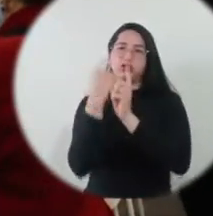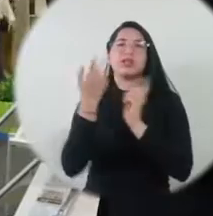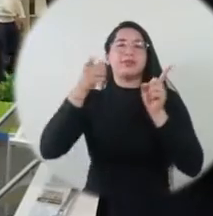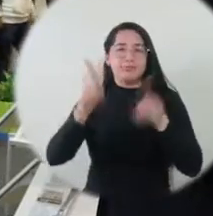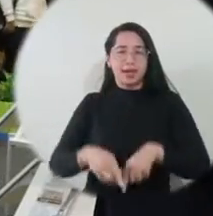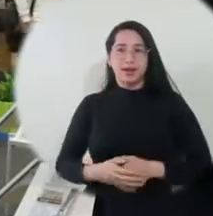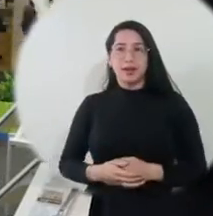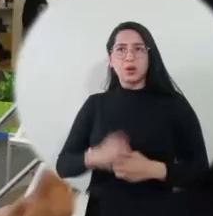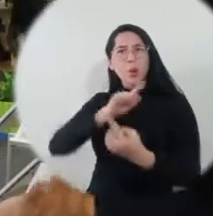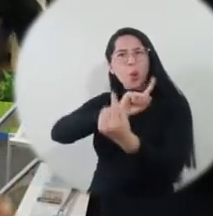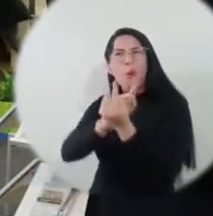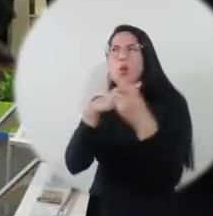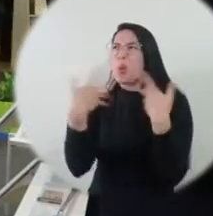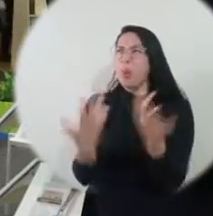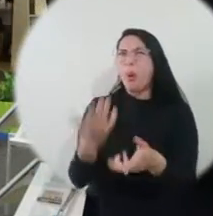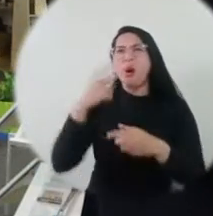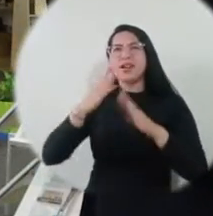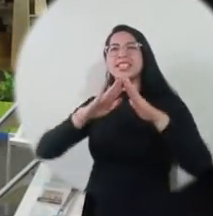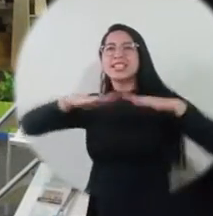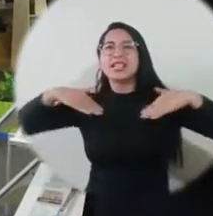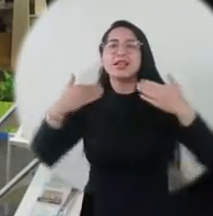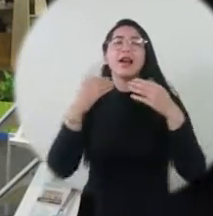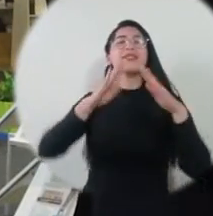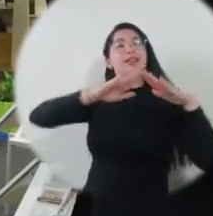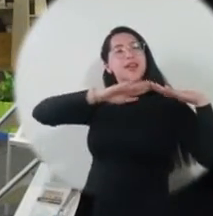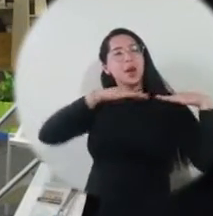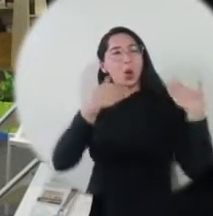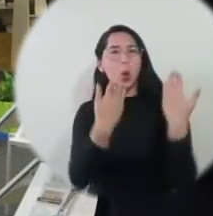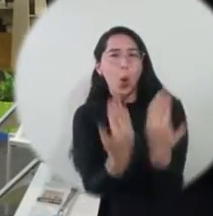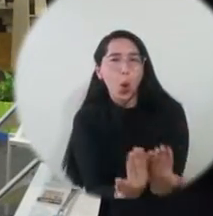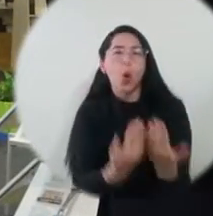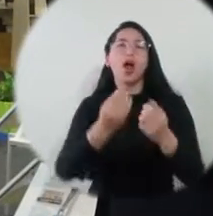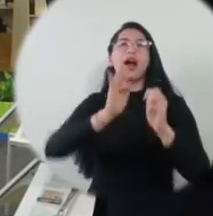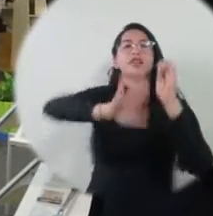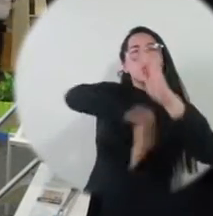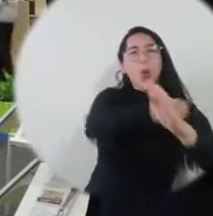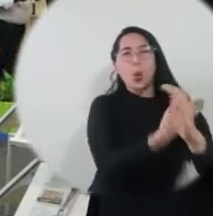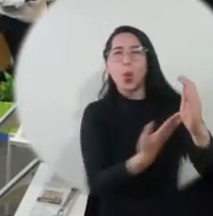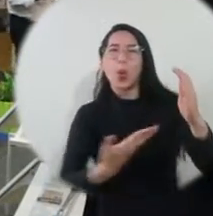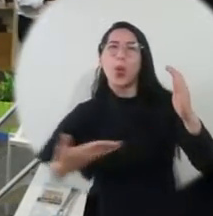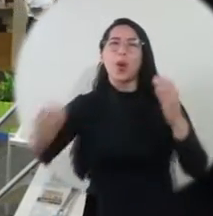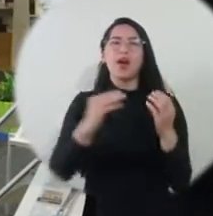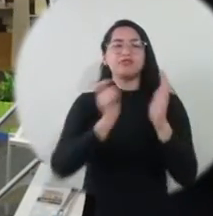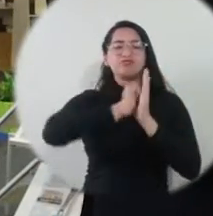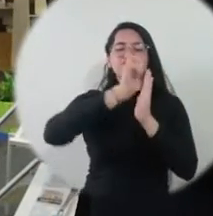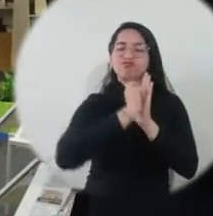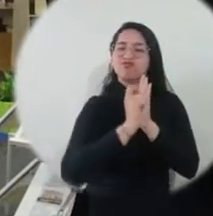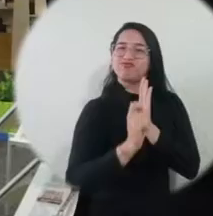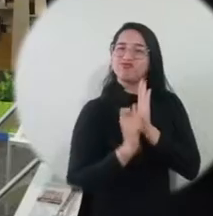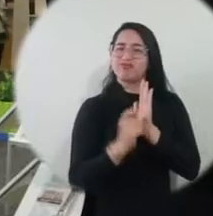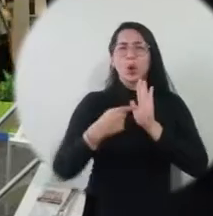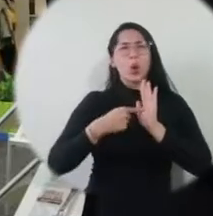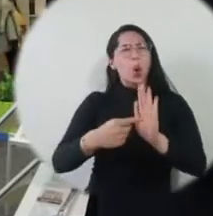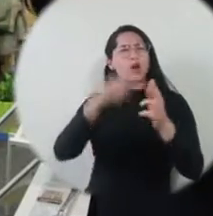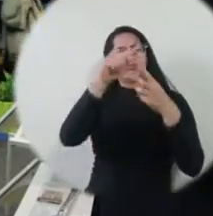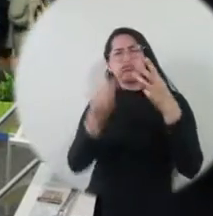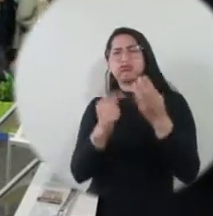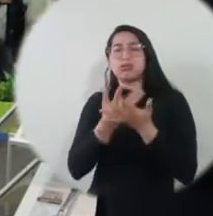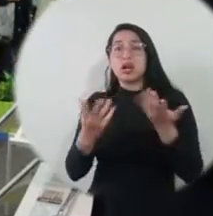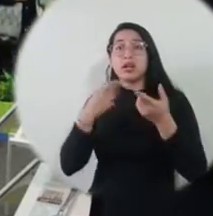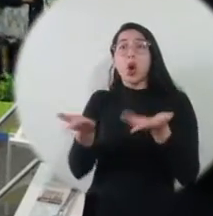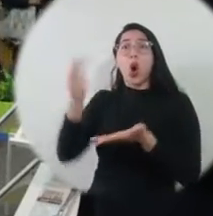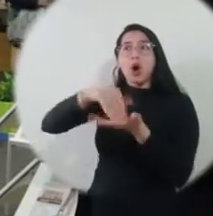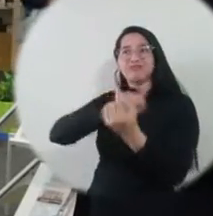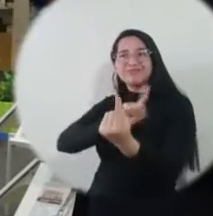social. Un reencuentro con la literatura, con la escritura, con la poesía y, por supuesto, un espacio para